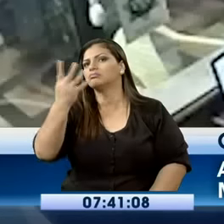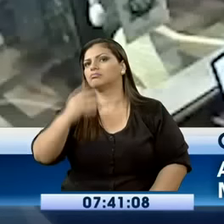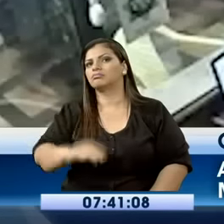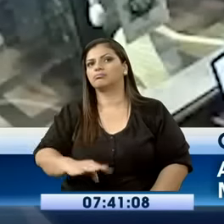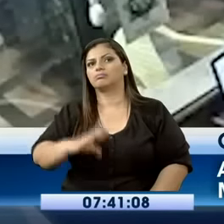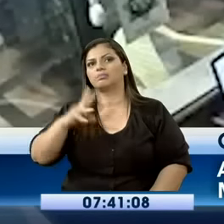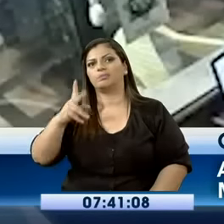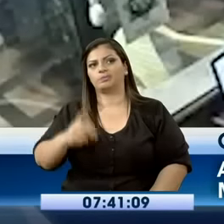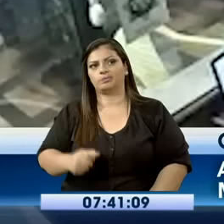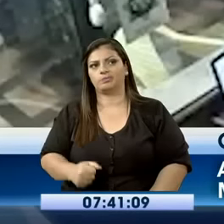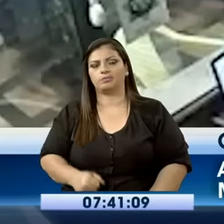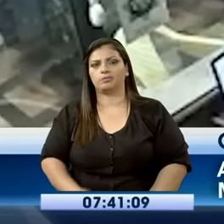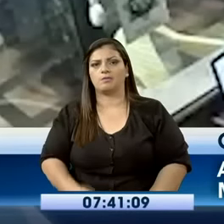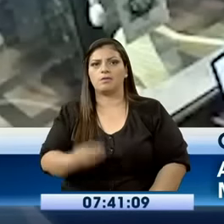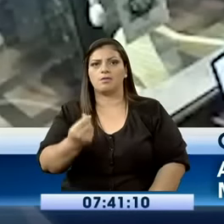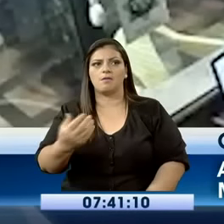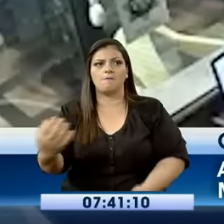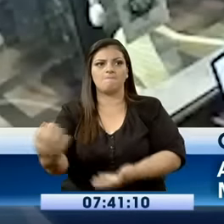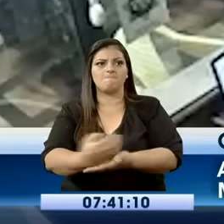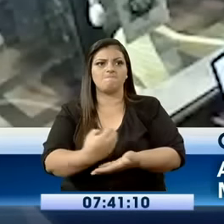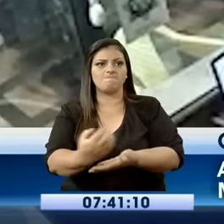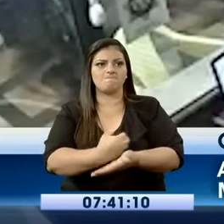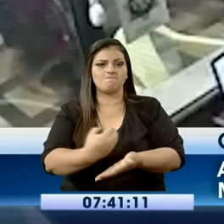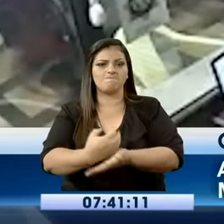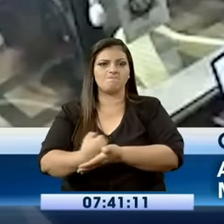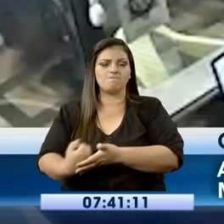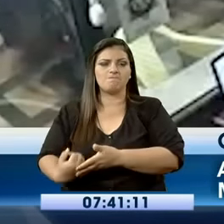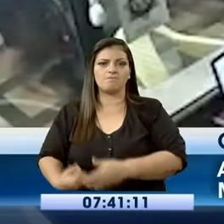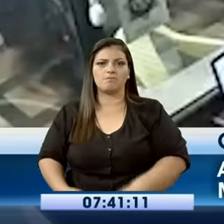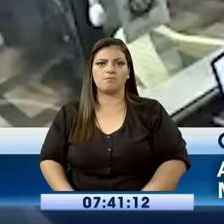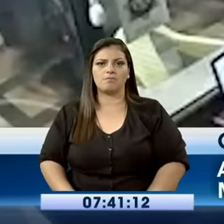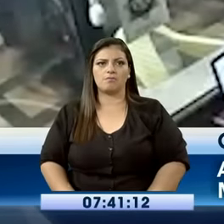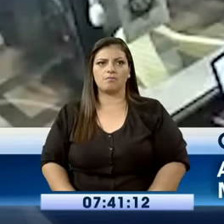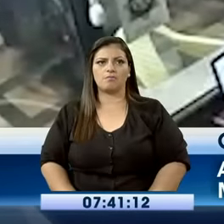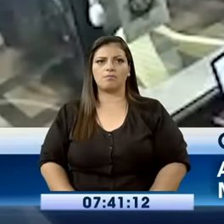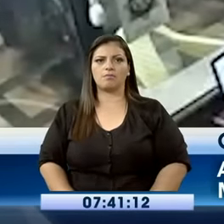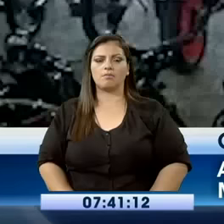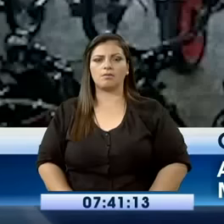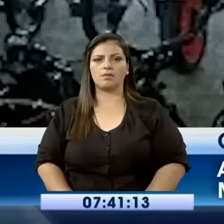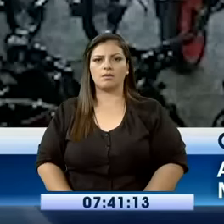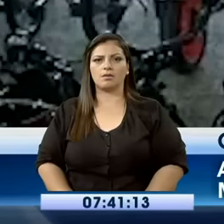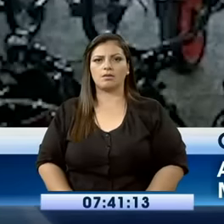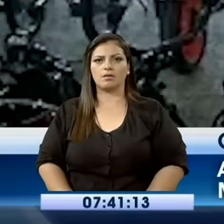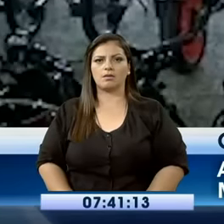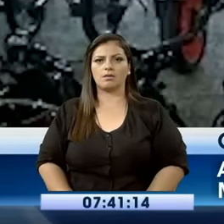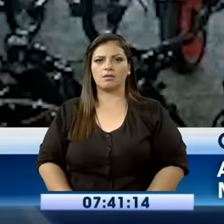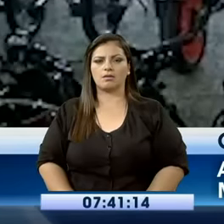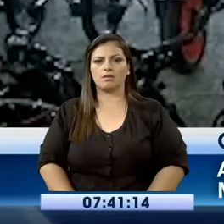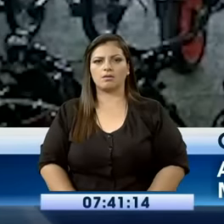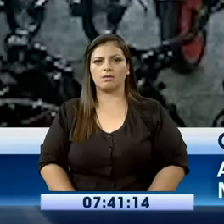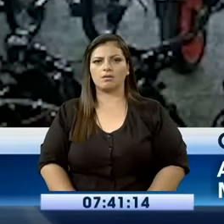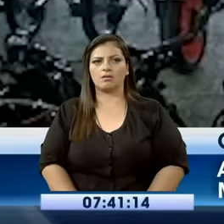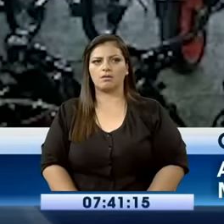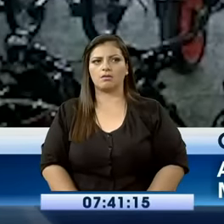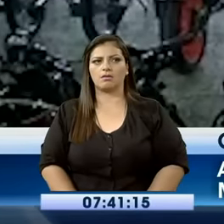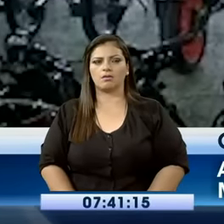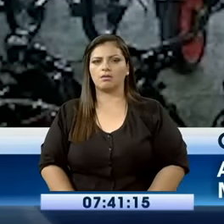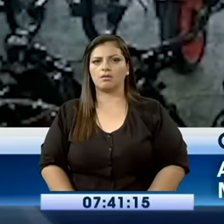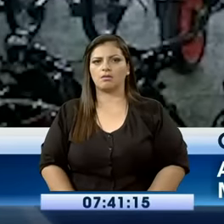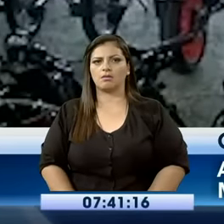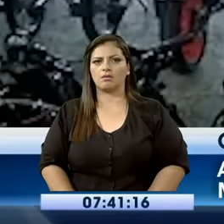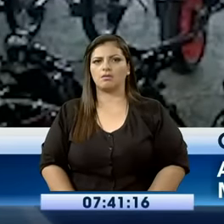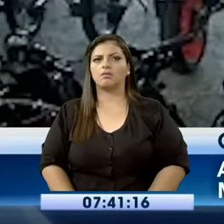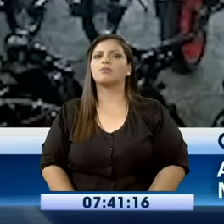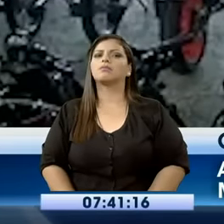captaron totalmente la situación. ¿Participa una mujer o no? Me parece que de afuera venía una mujer. ¿O estoy equivocado, productor?